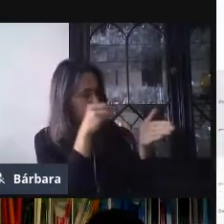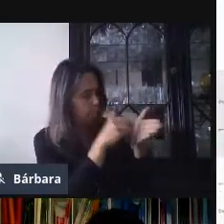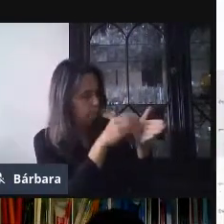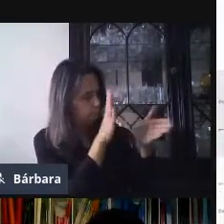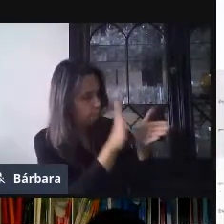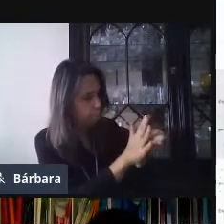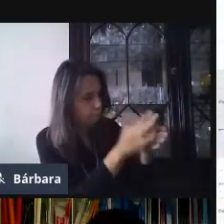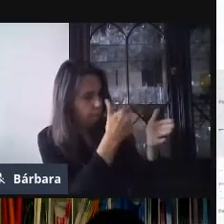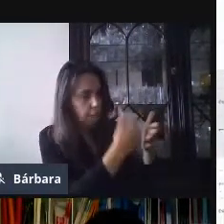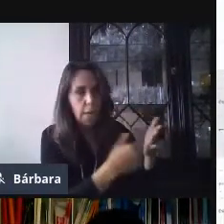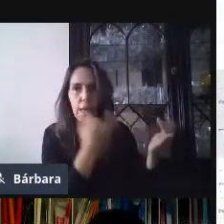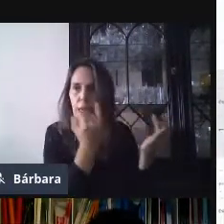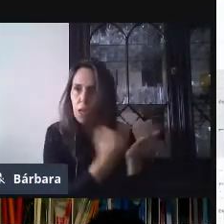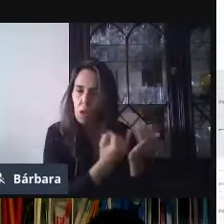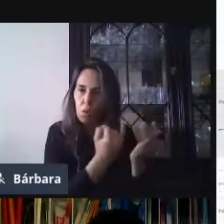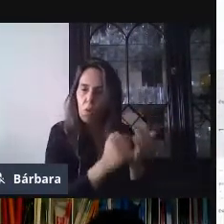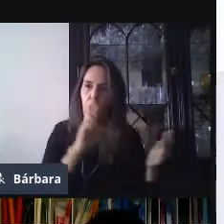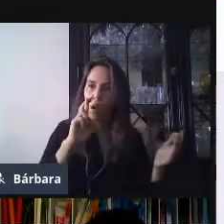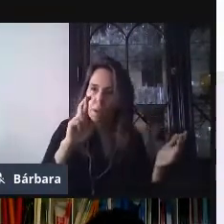las respuestas.